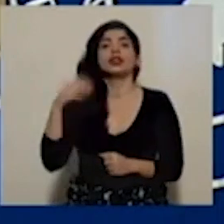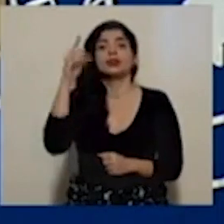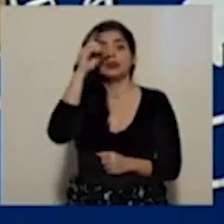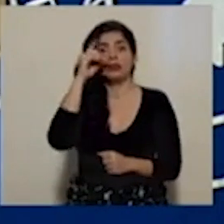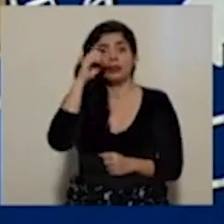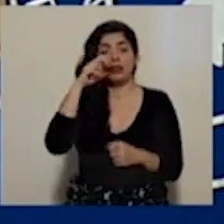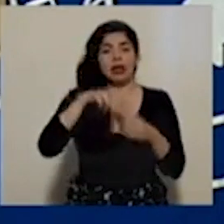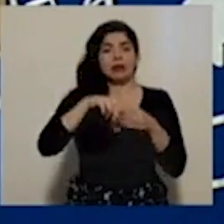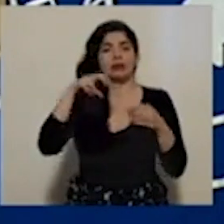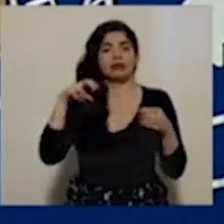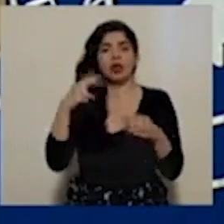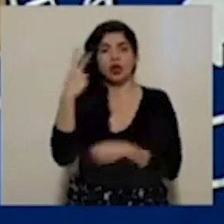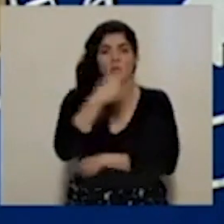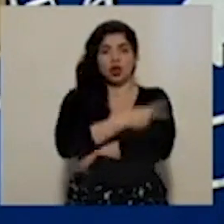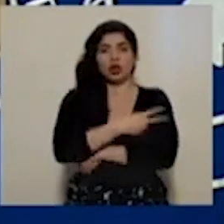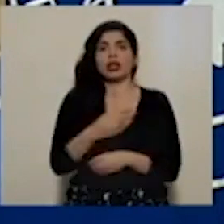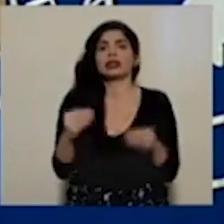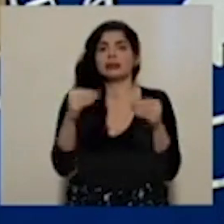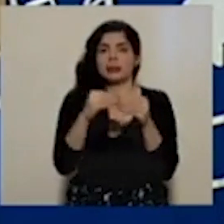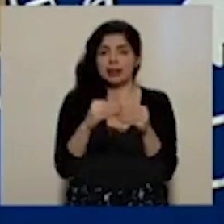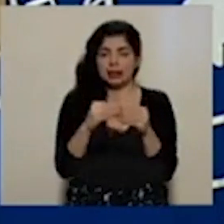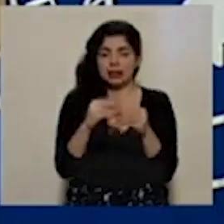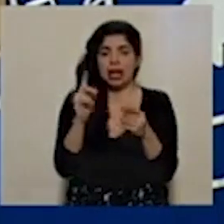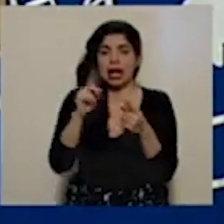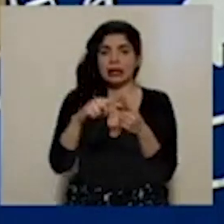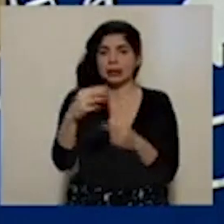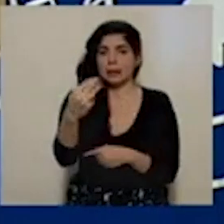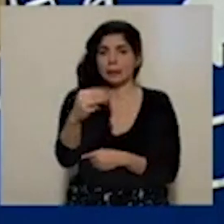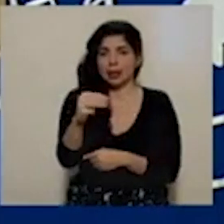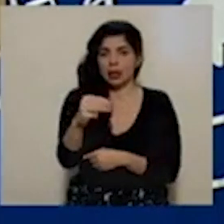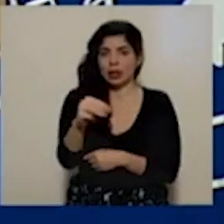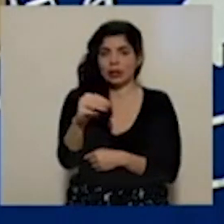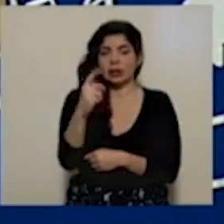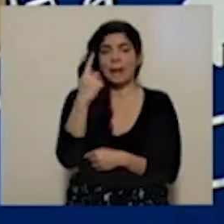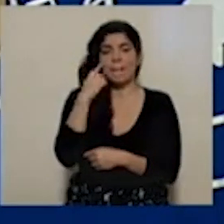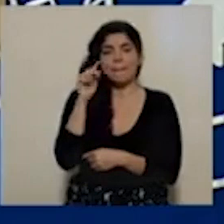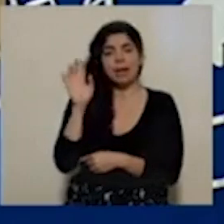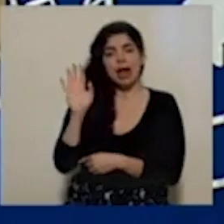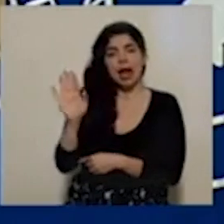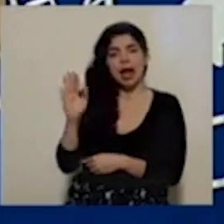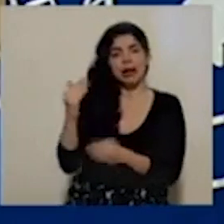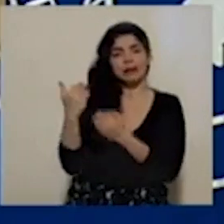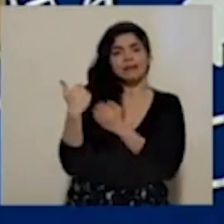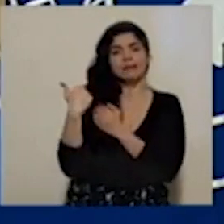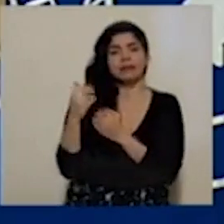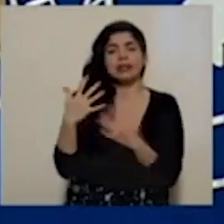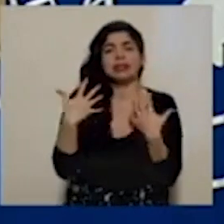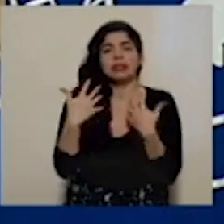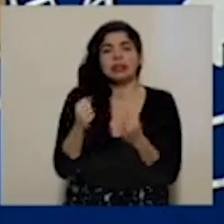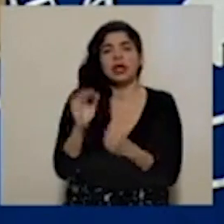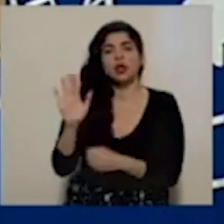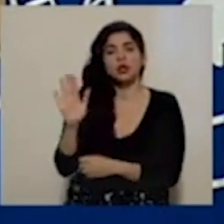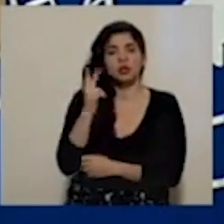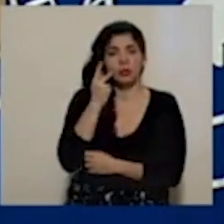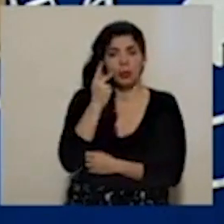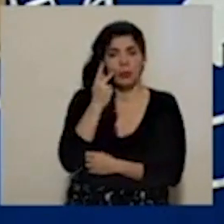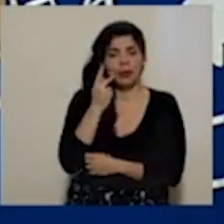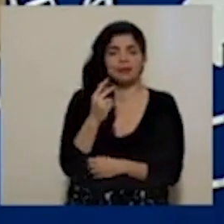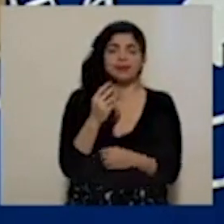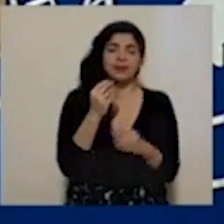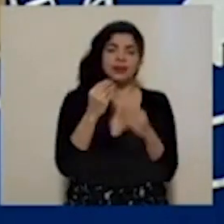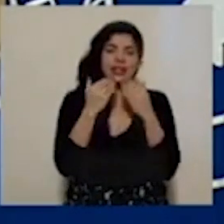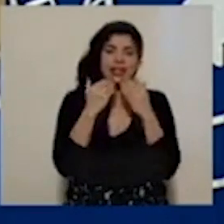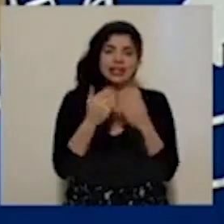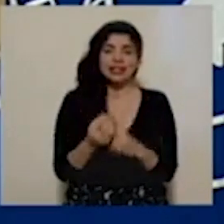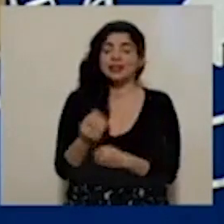estará afuera por dos días más hasta el día miércoles para dar seguimiento a la salud de su padre. Muchas